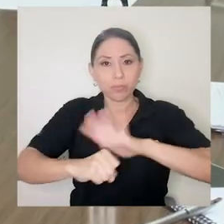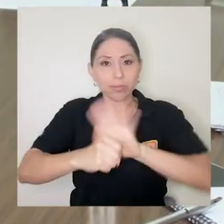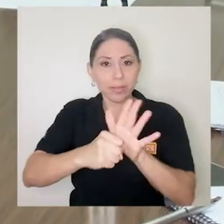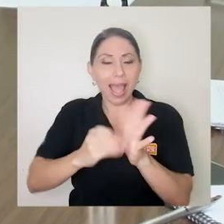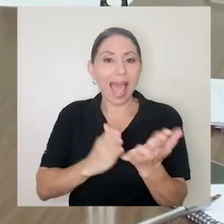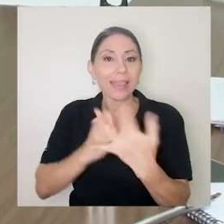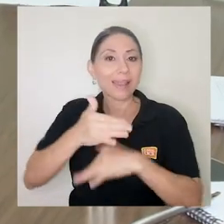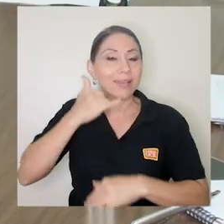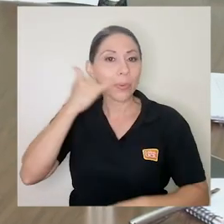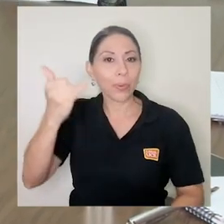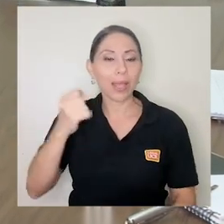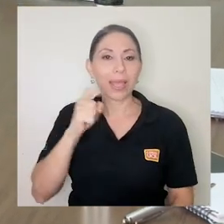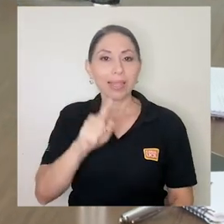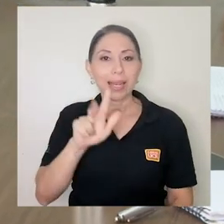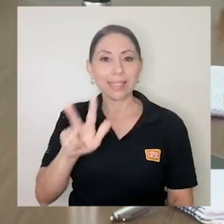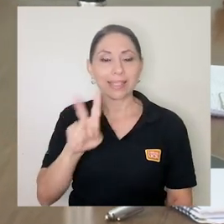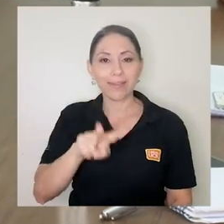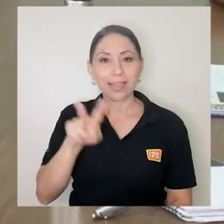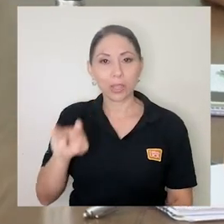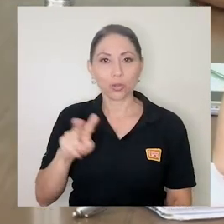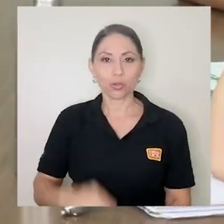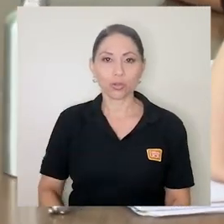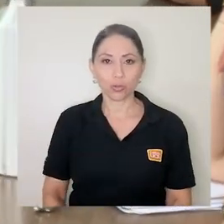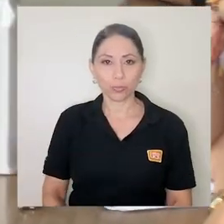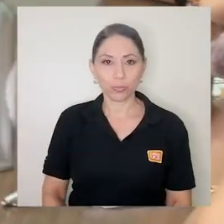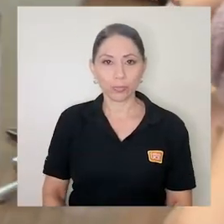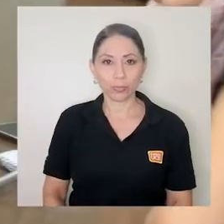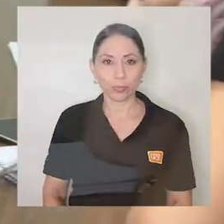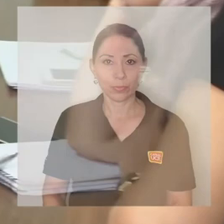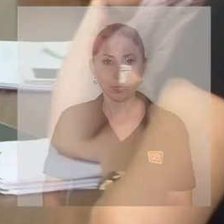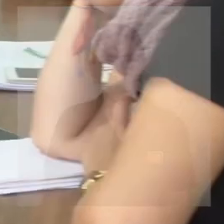por medio de la línea telefónica 1322.